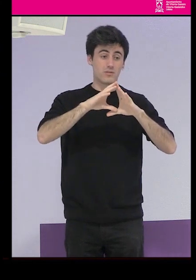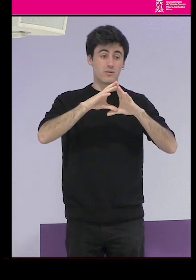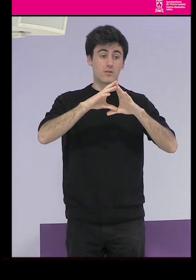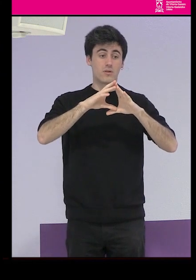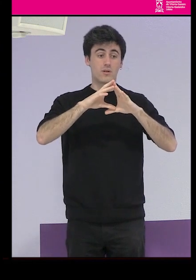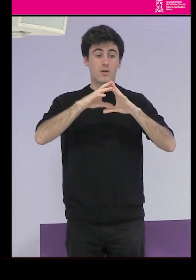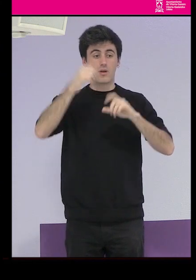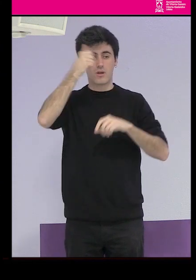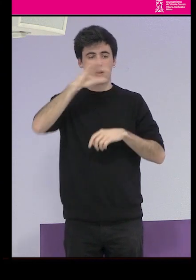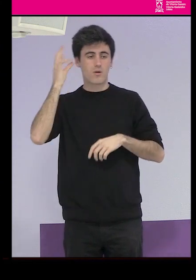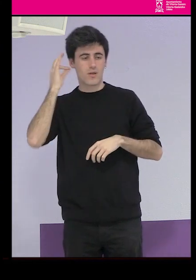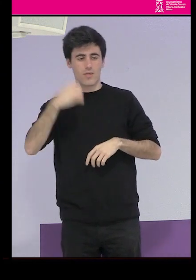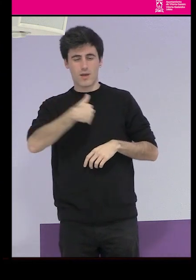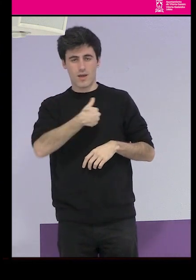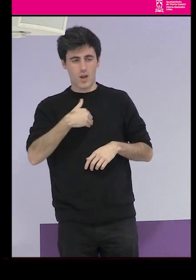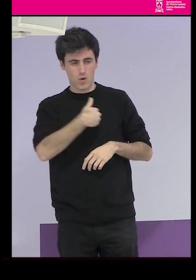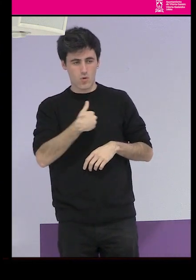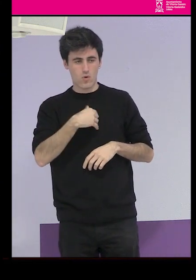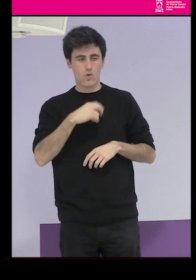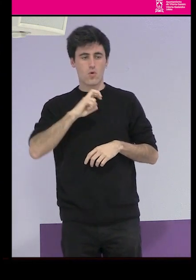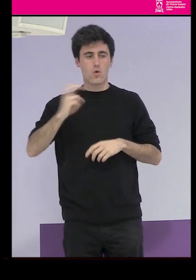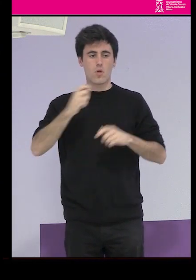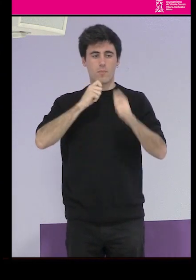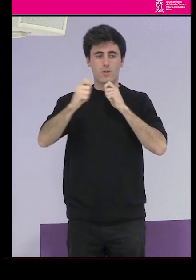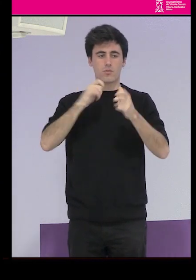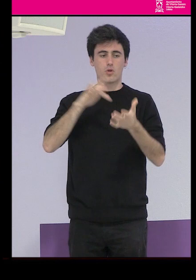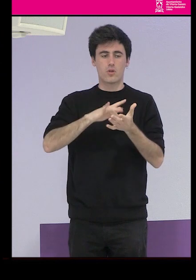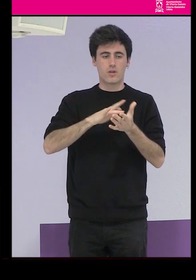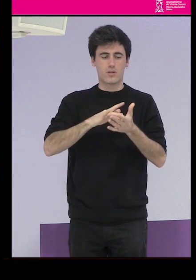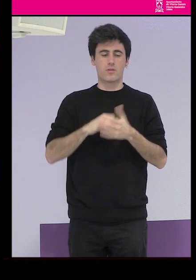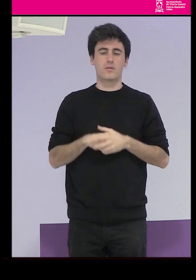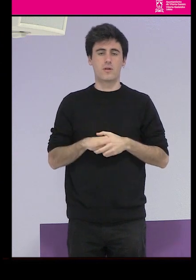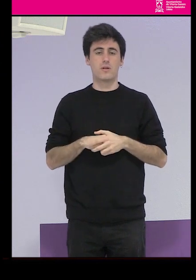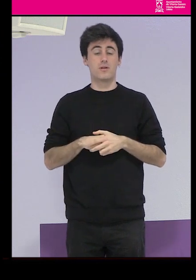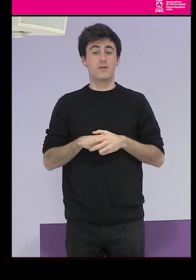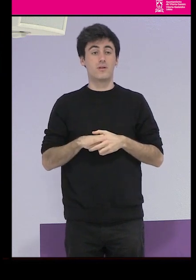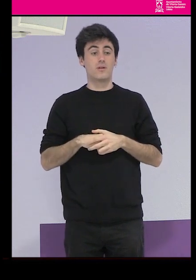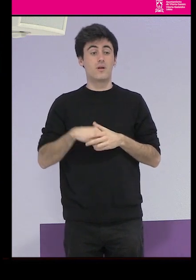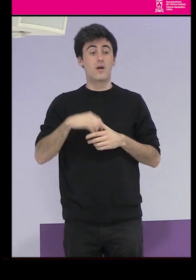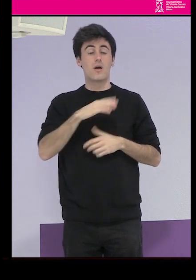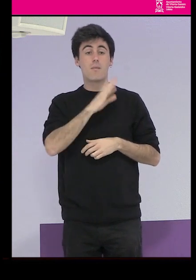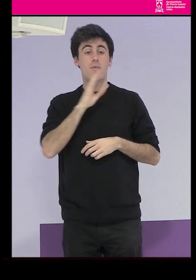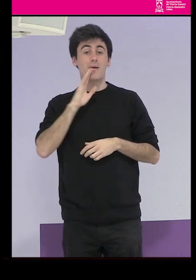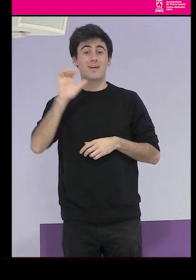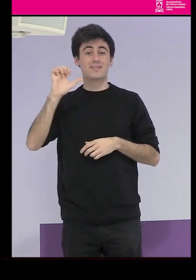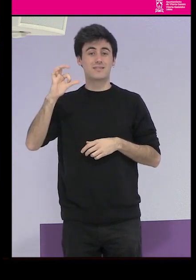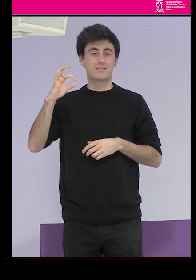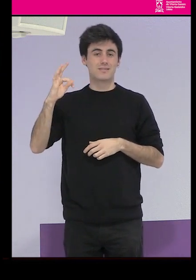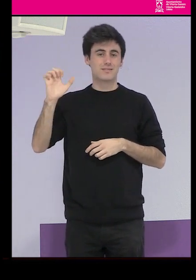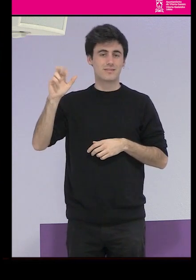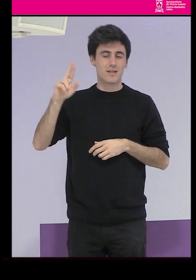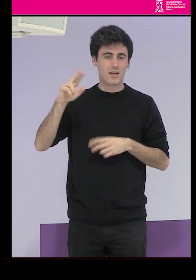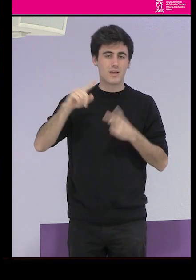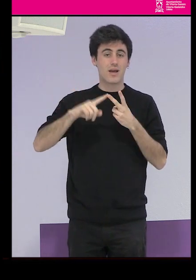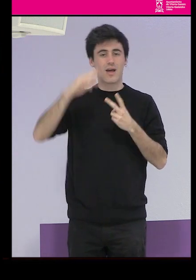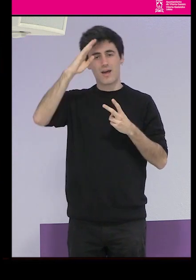Todo gracias a las becas solidarias de su ama Esther y de su haita Pablo. Bueno,